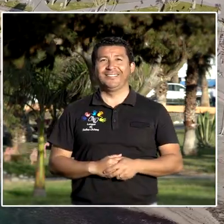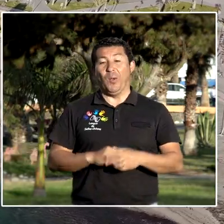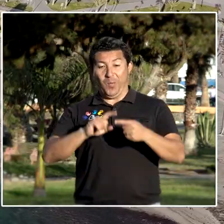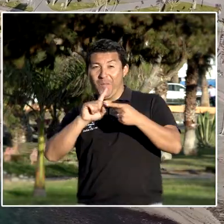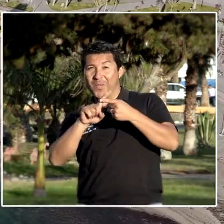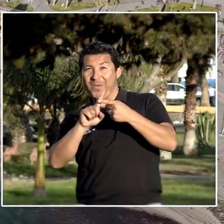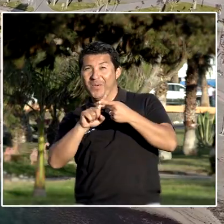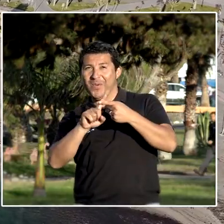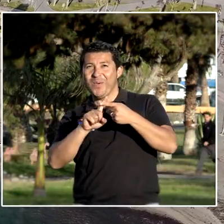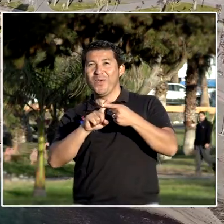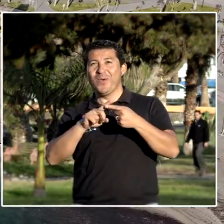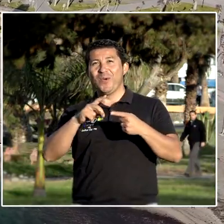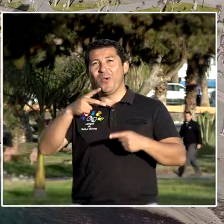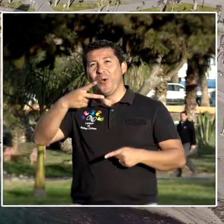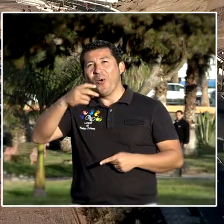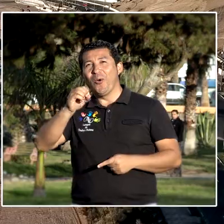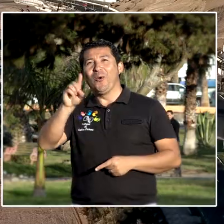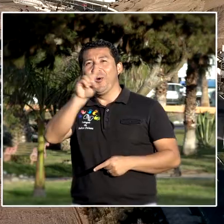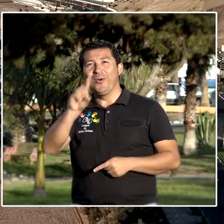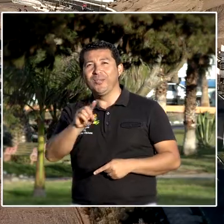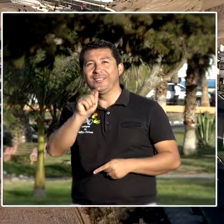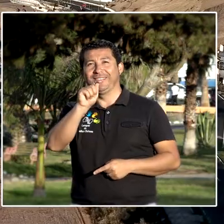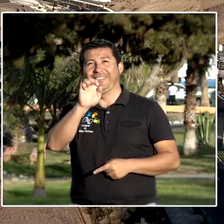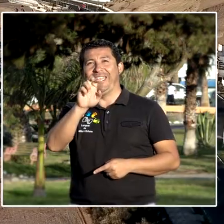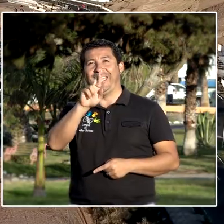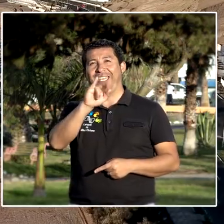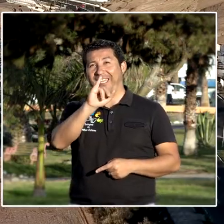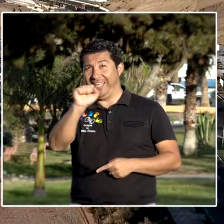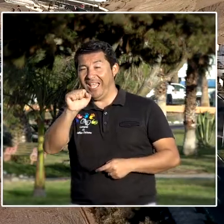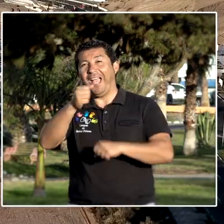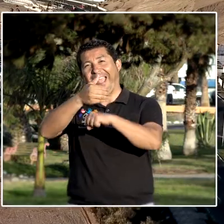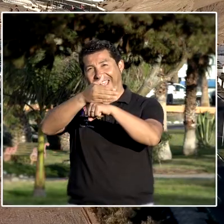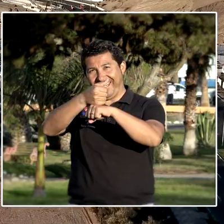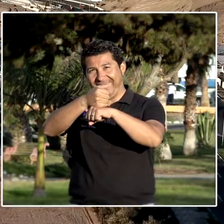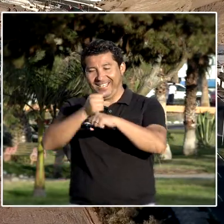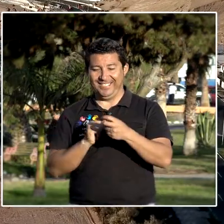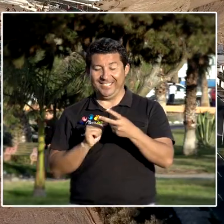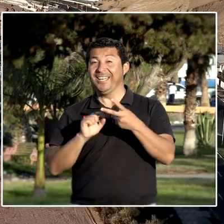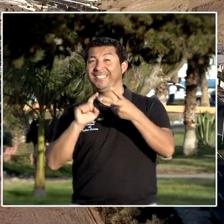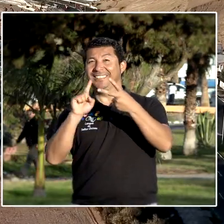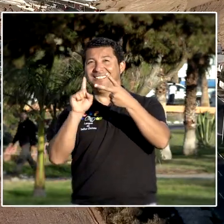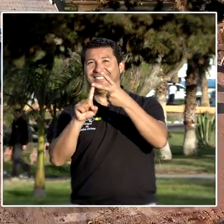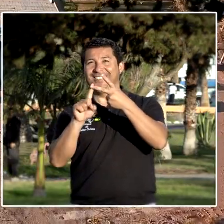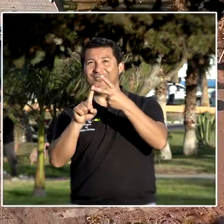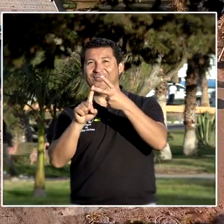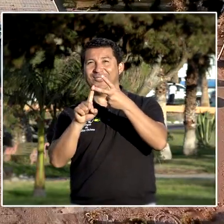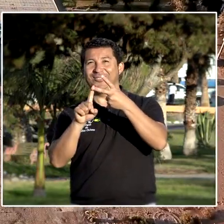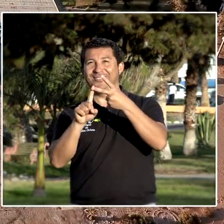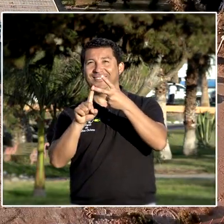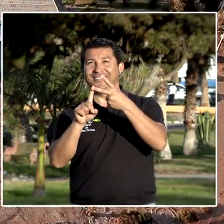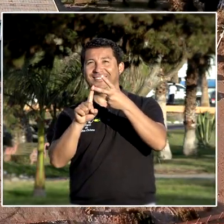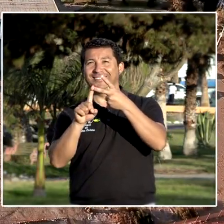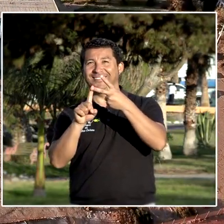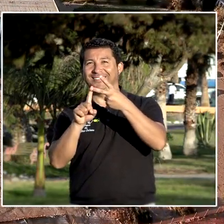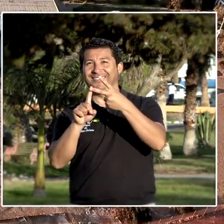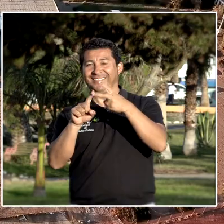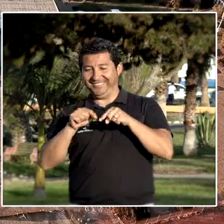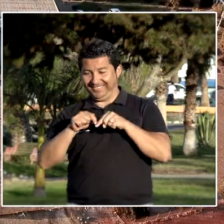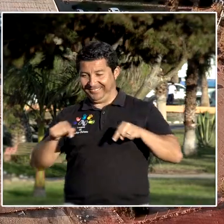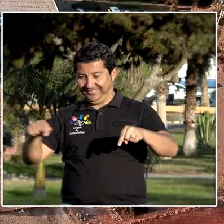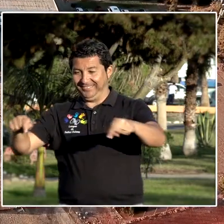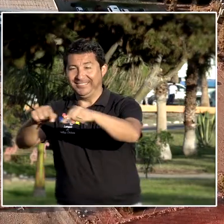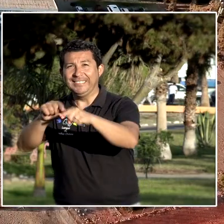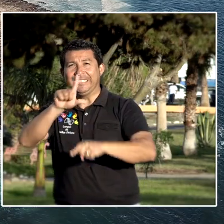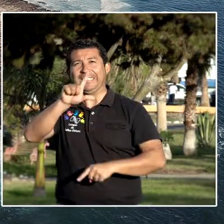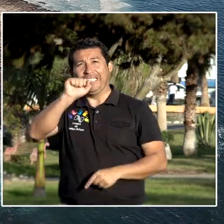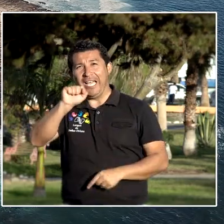Destacan la austeridad Arica y el